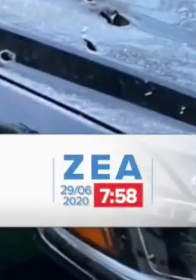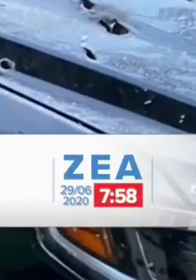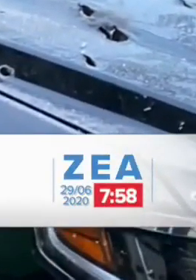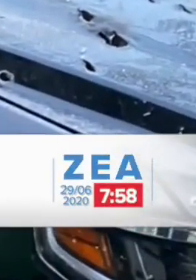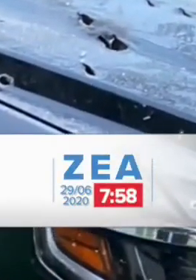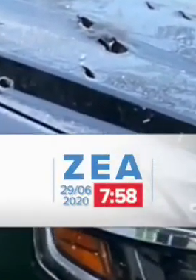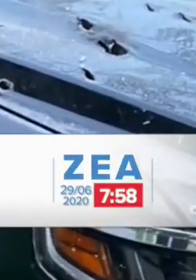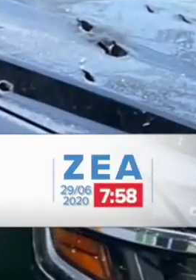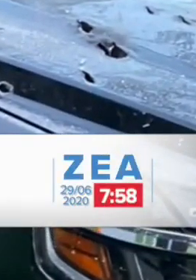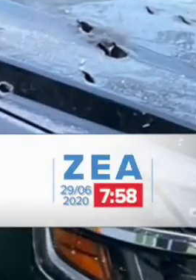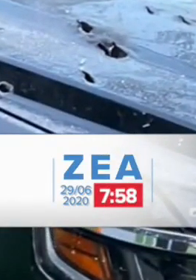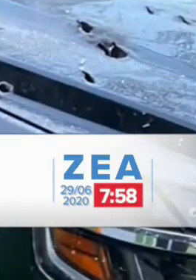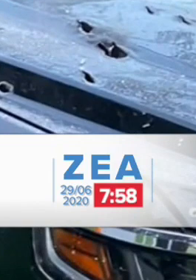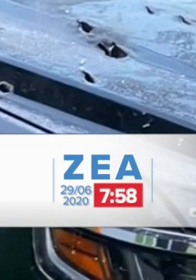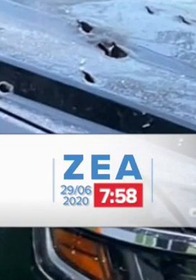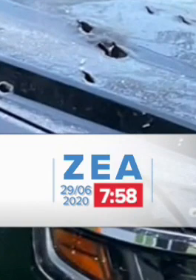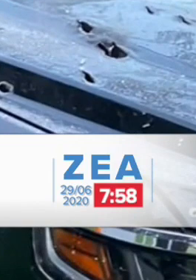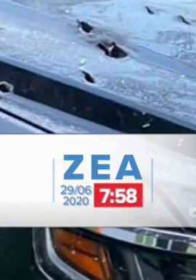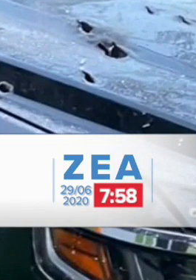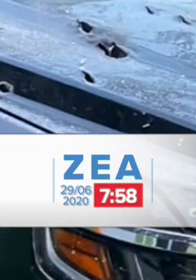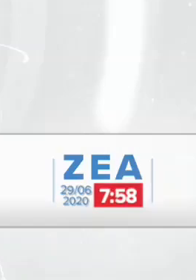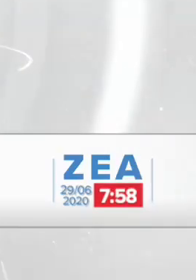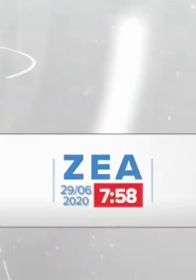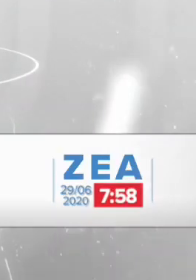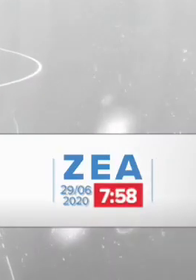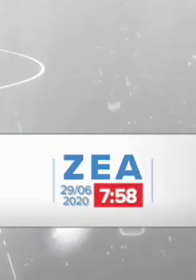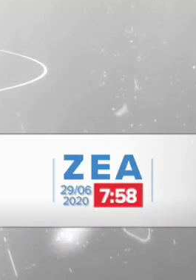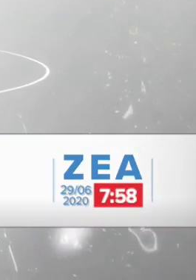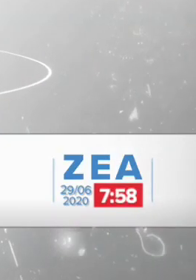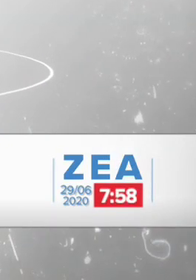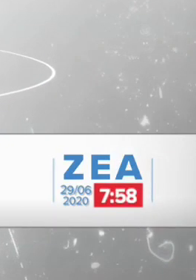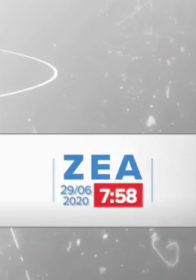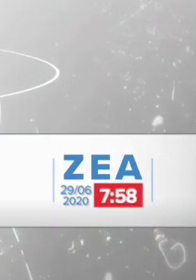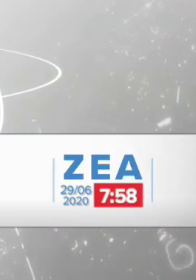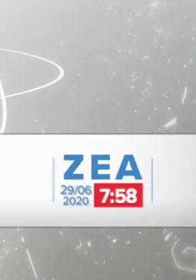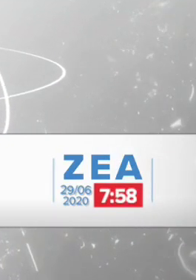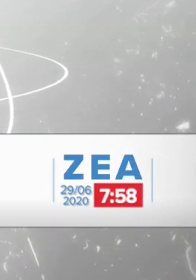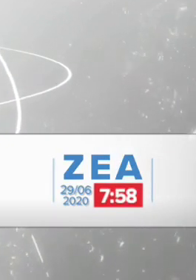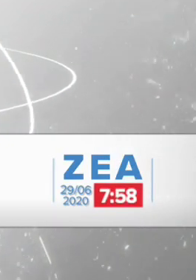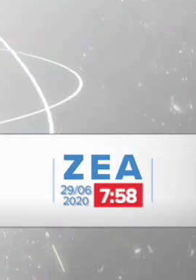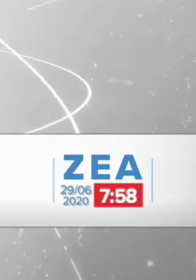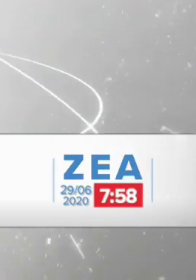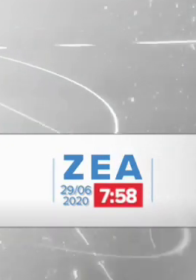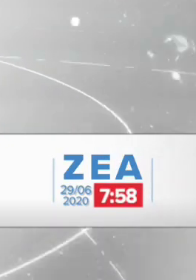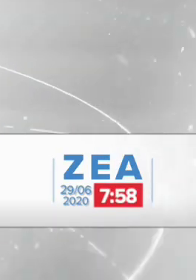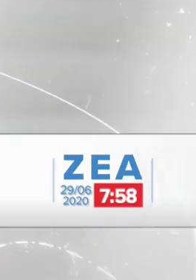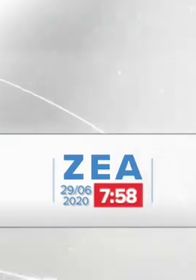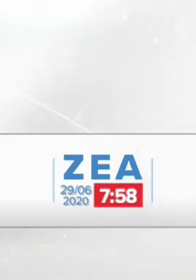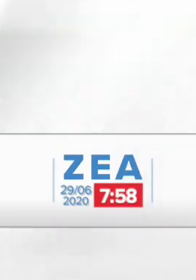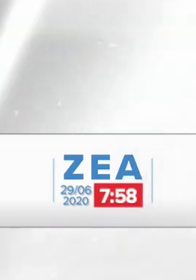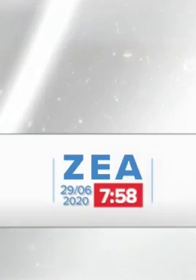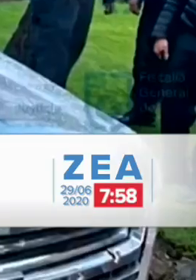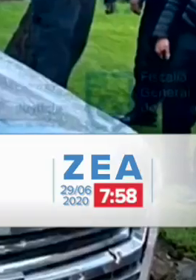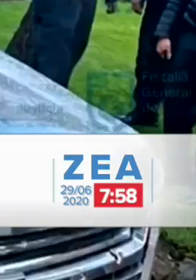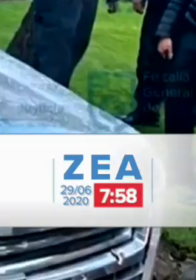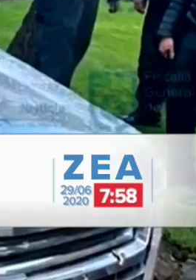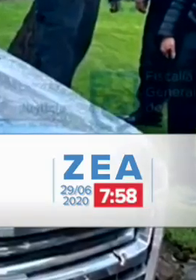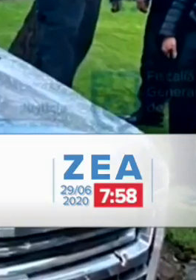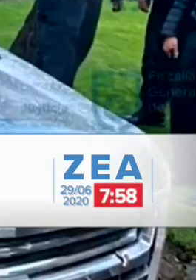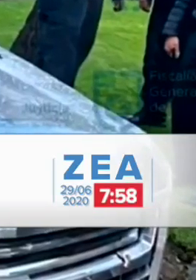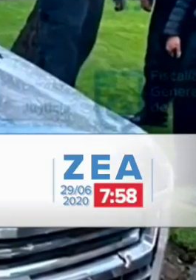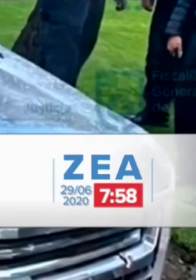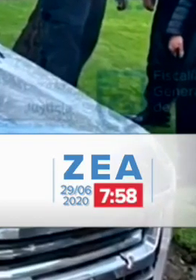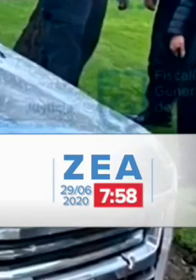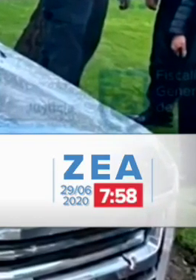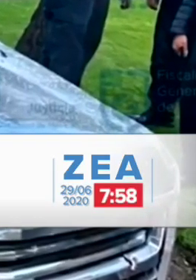del secretario de Seguridad Ciudadana de la Ciudad de México, Omar García Harfuch. Están acusados de los delitos de homicidio, homicidio en grado de tentativa y portación de